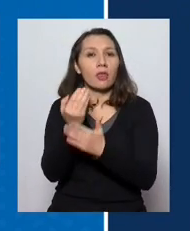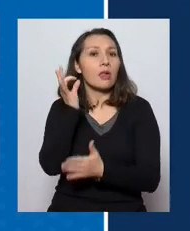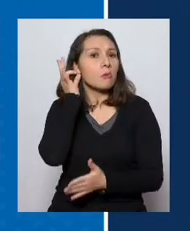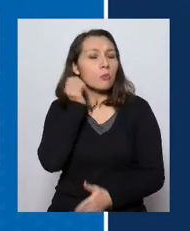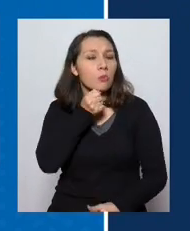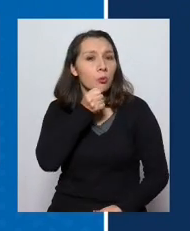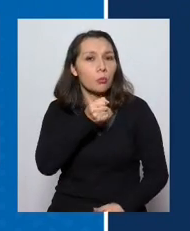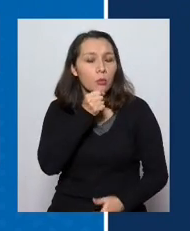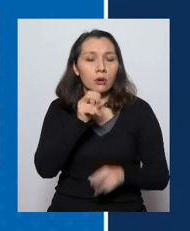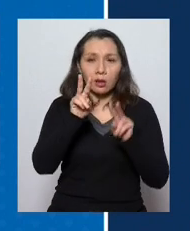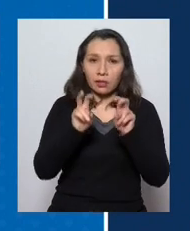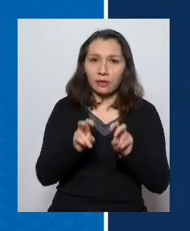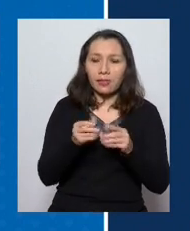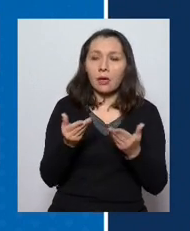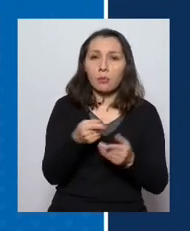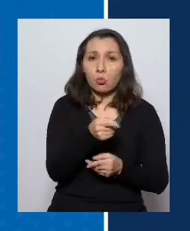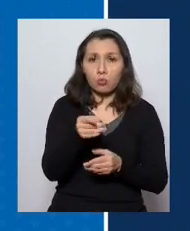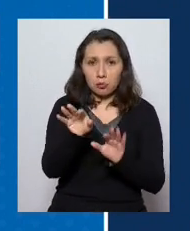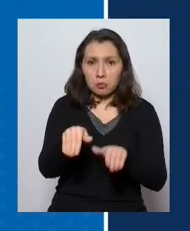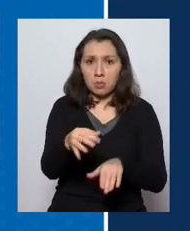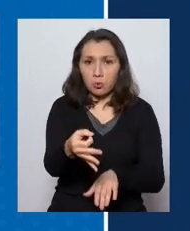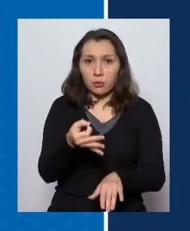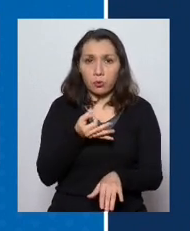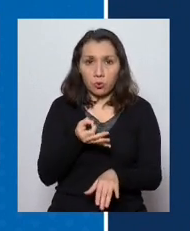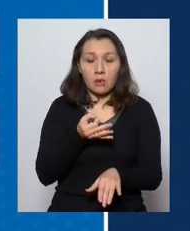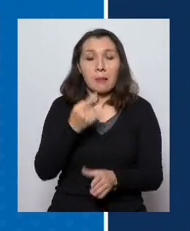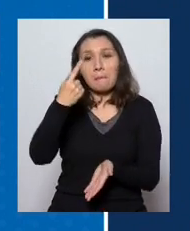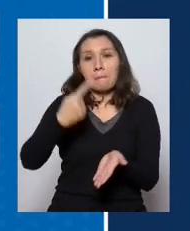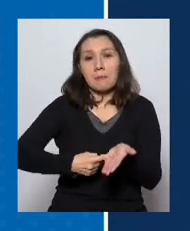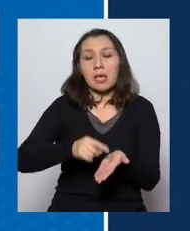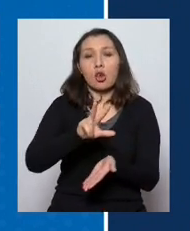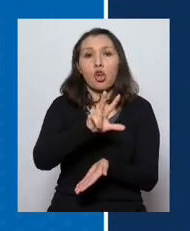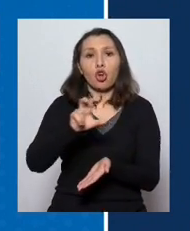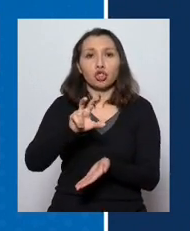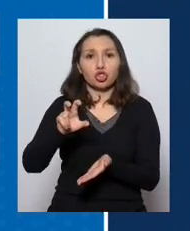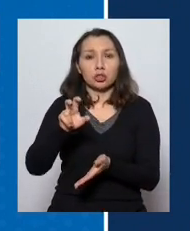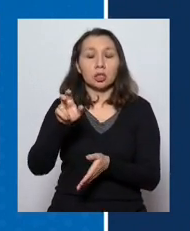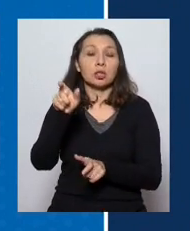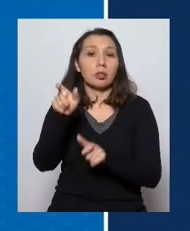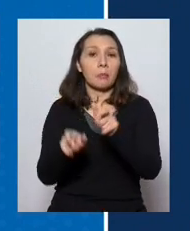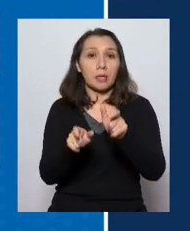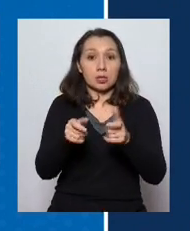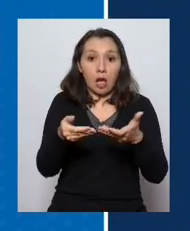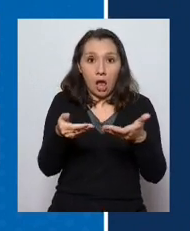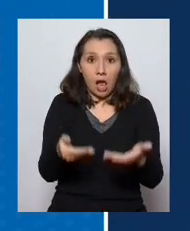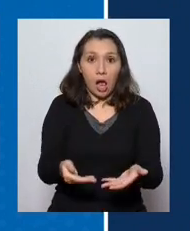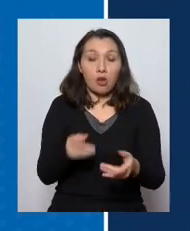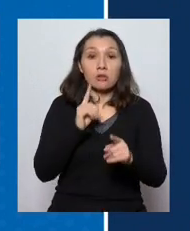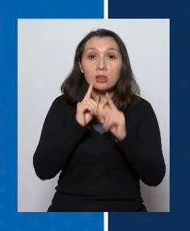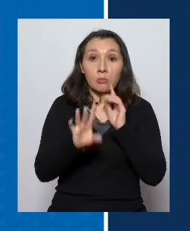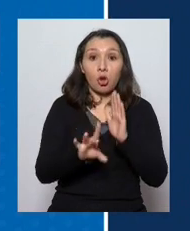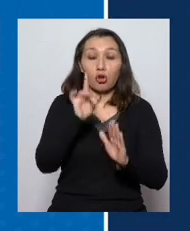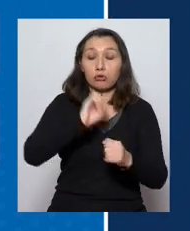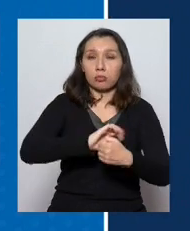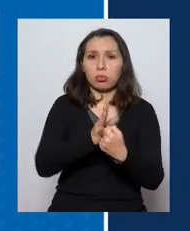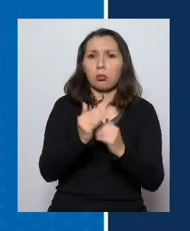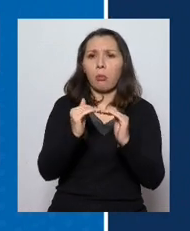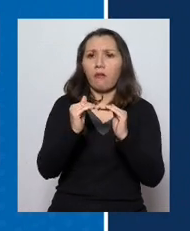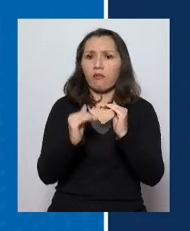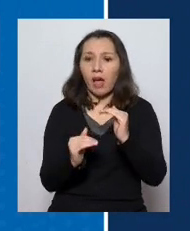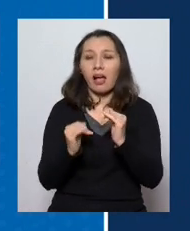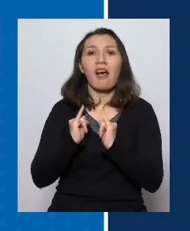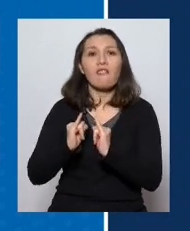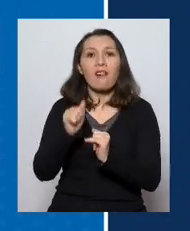Primero, respecto a lo que ustedes mismos señalan, estos 1.800 casos de hoy, que podrían haber bajado por